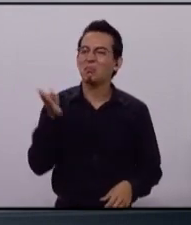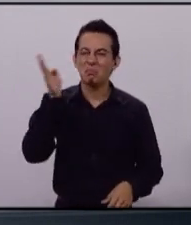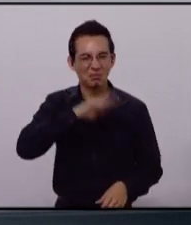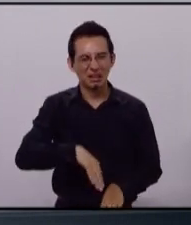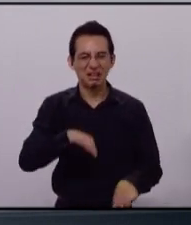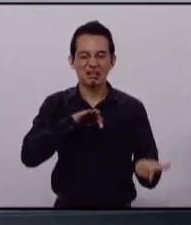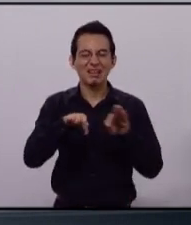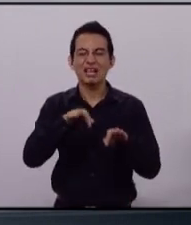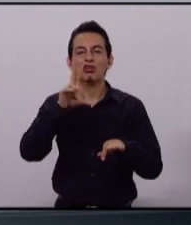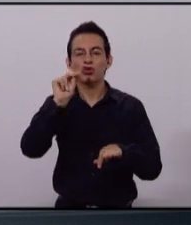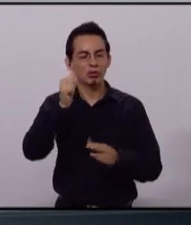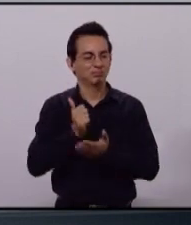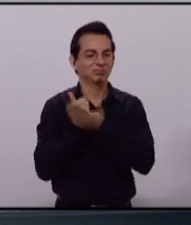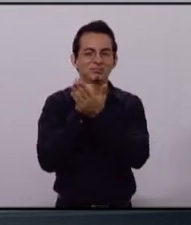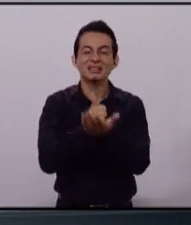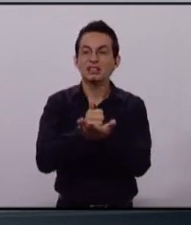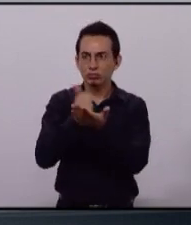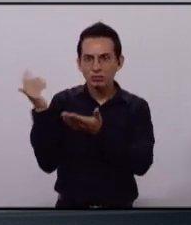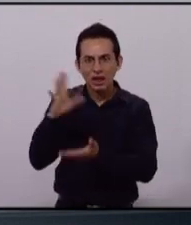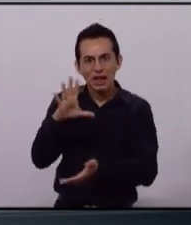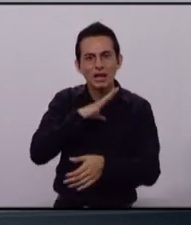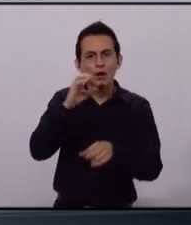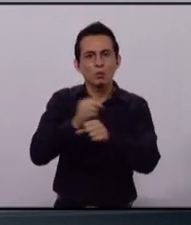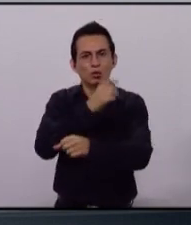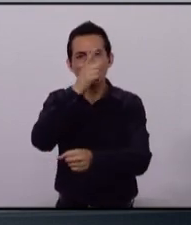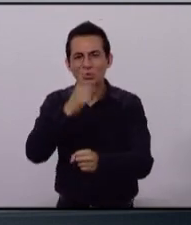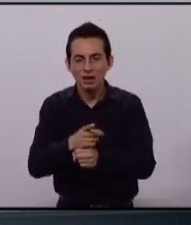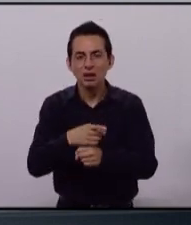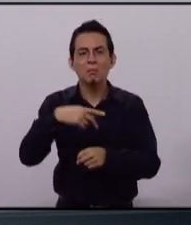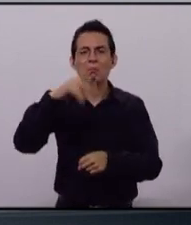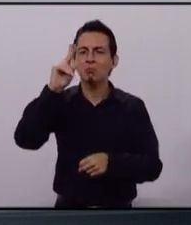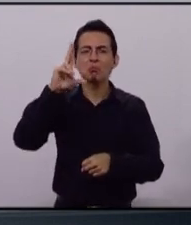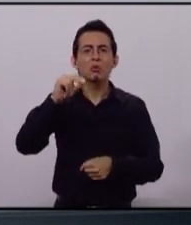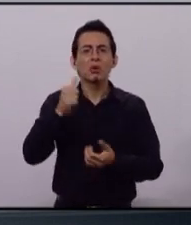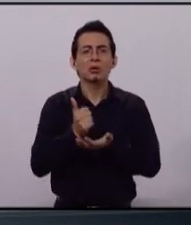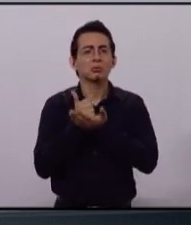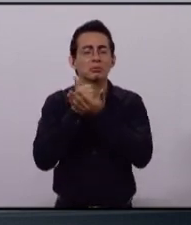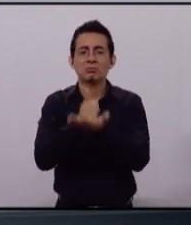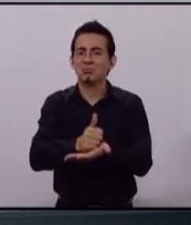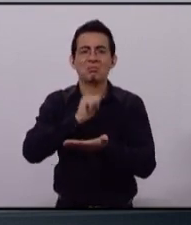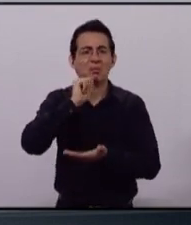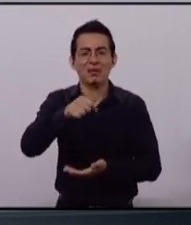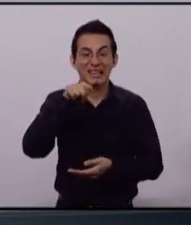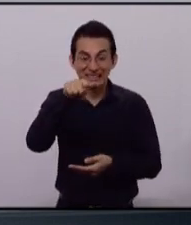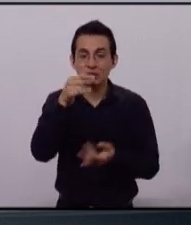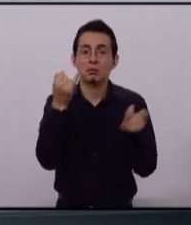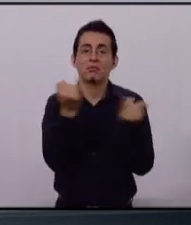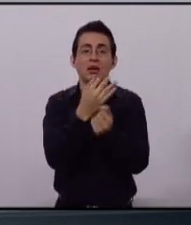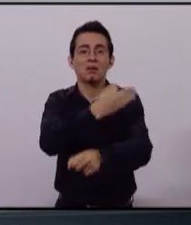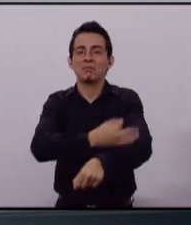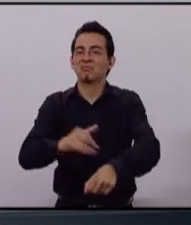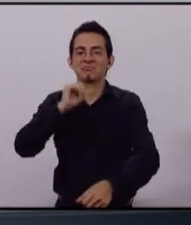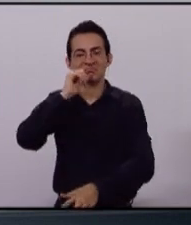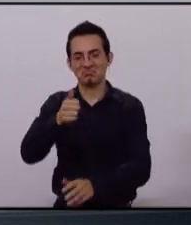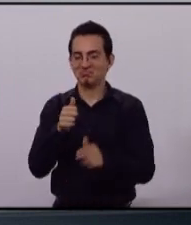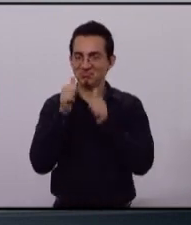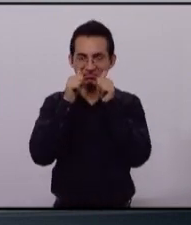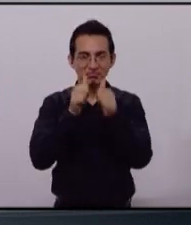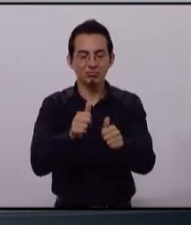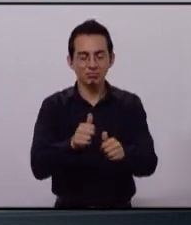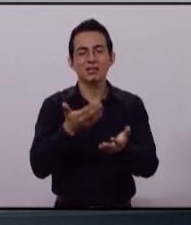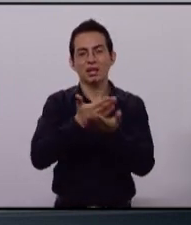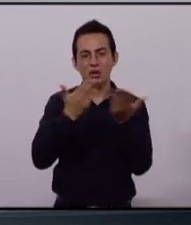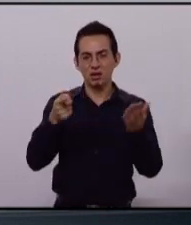tuvo la oportunidad y no hizo absolutamente nada por ti ni por tu familia. Está muy claro que hoy la